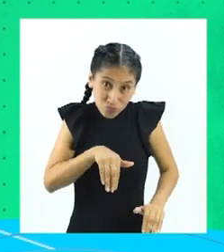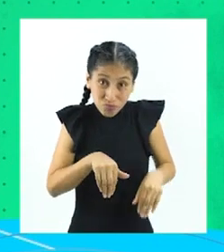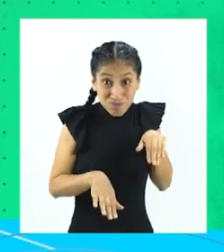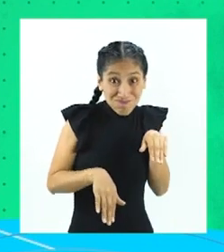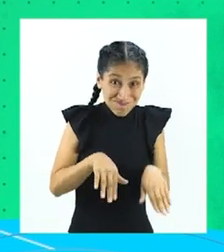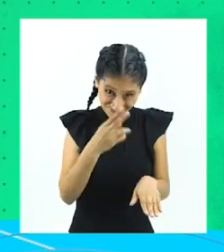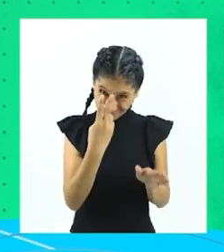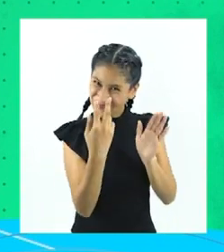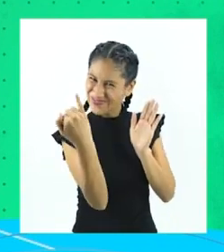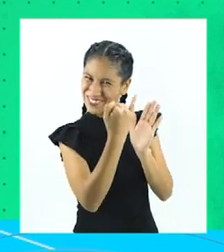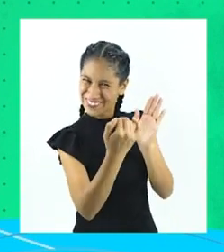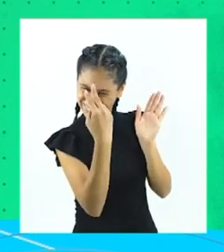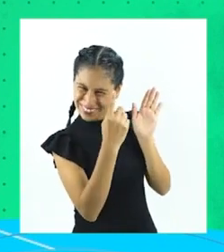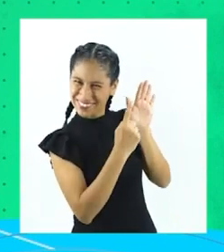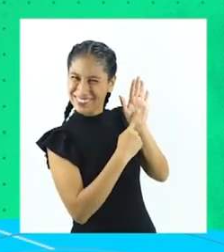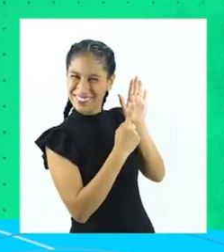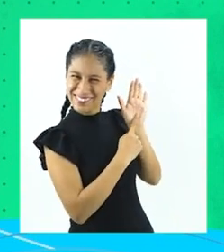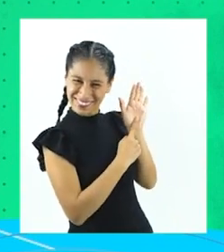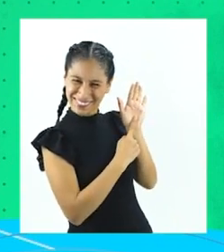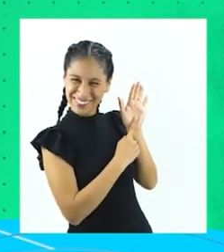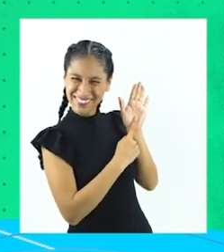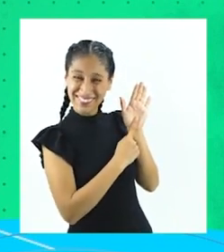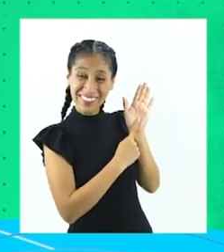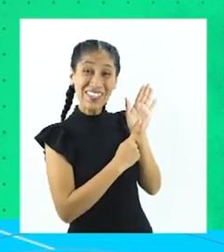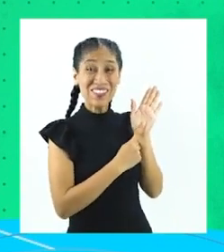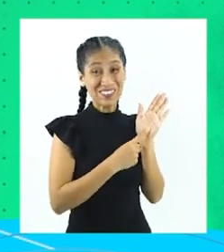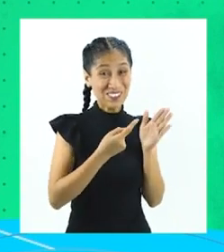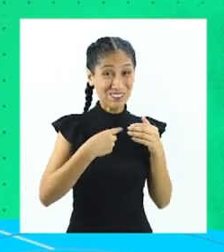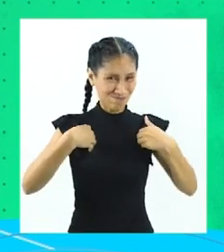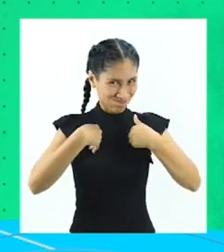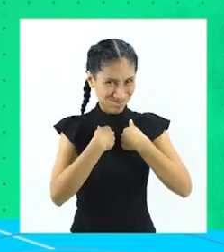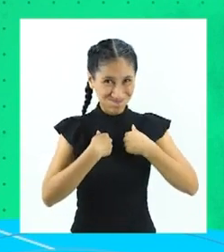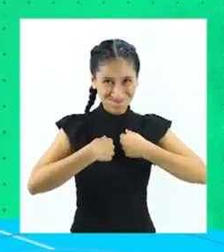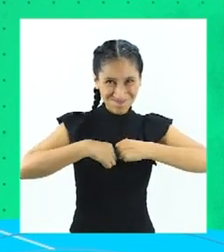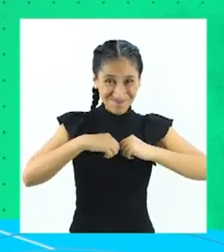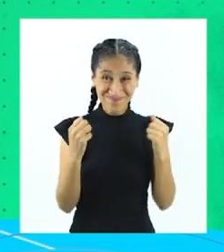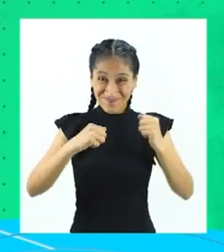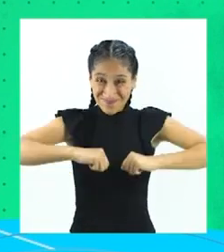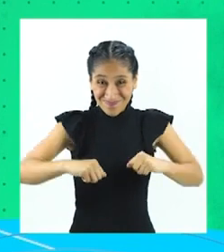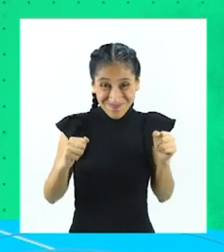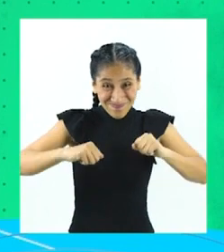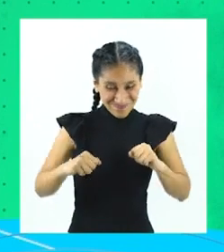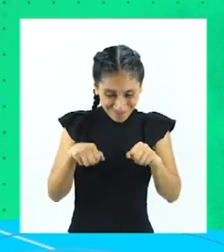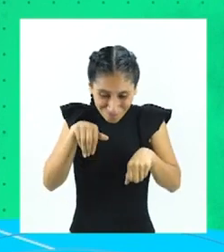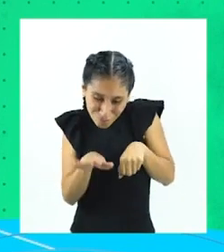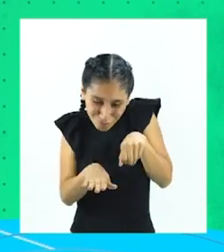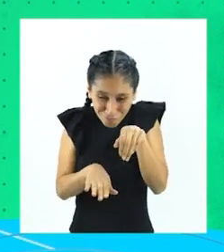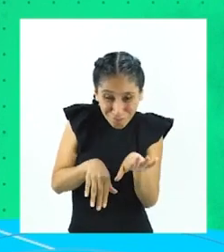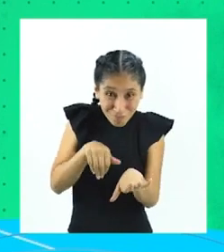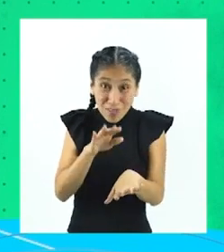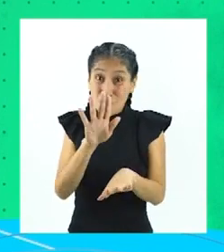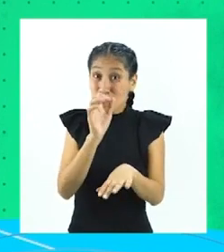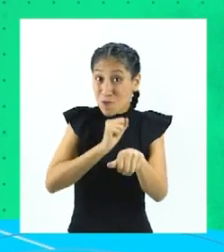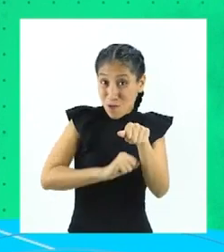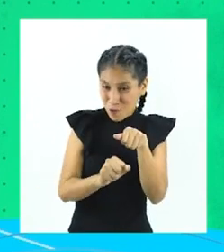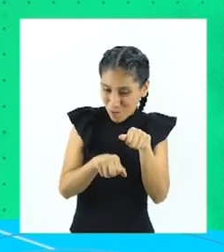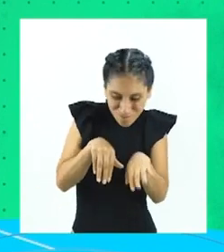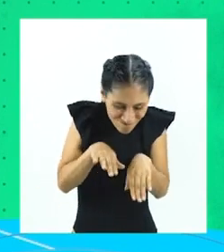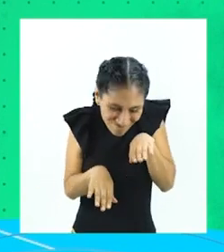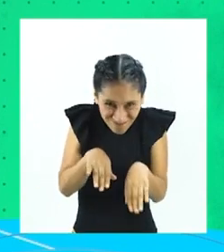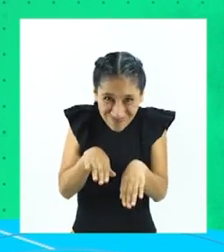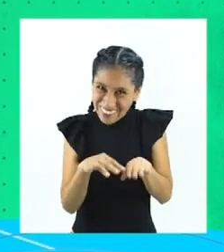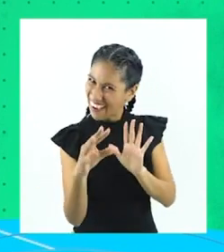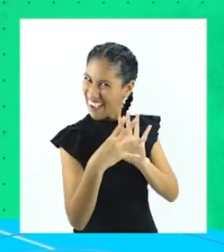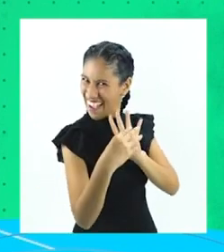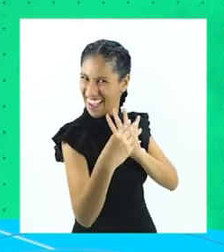asexual, como en el caso de las bacterias, o sexual, cuando existen gametos sexuales, como en el caso de la mayoría